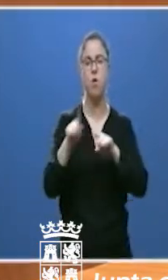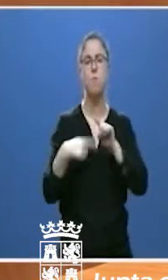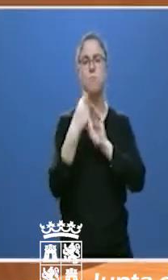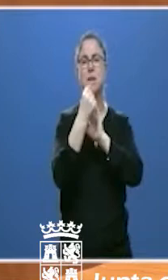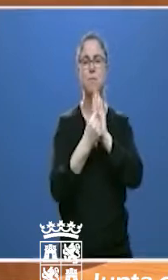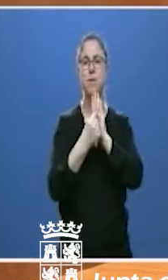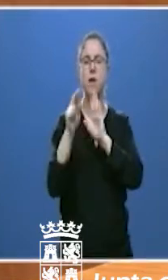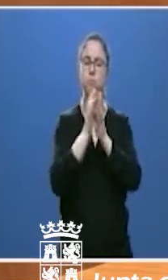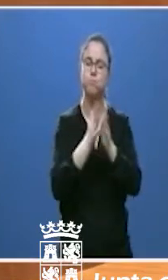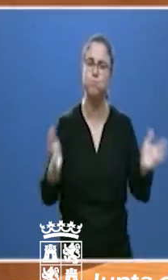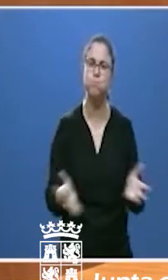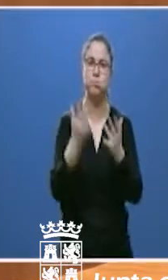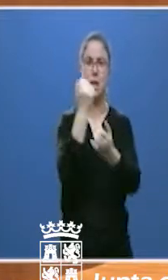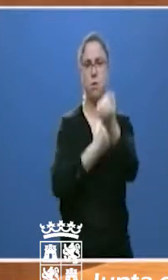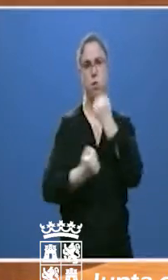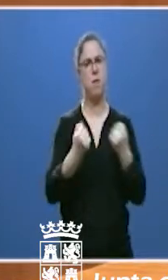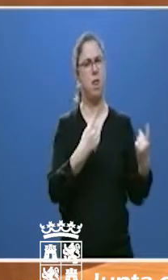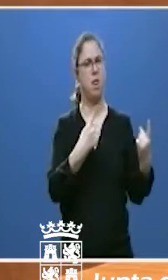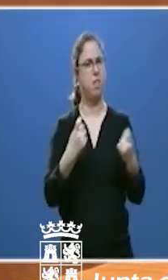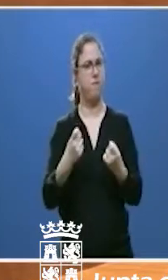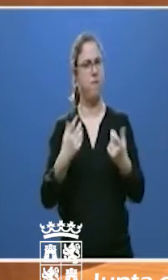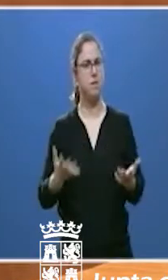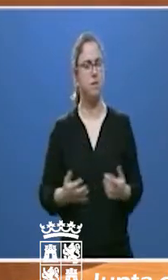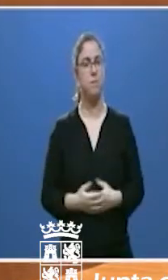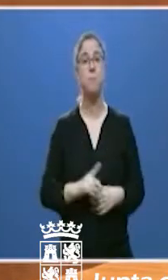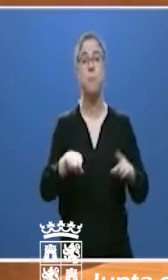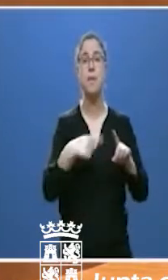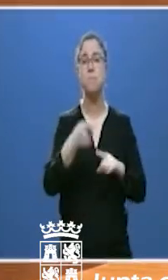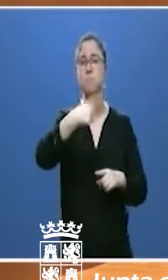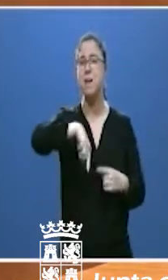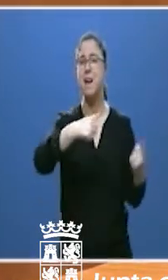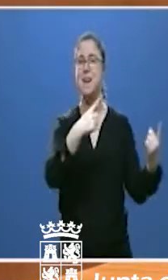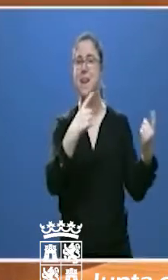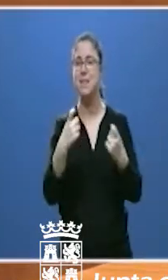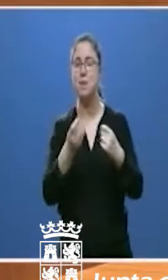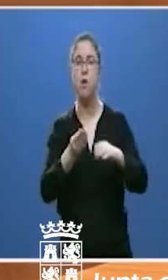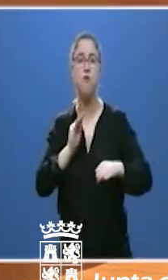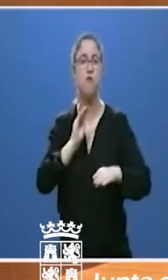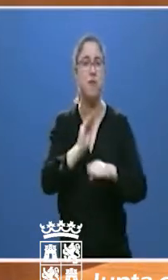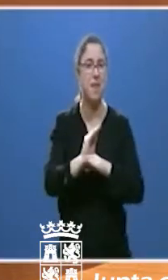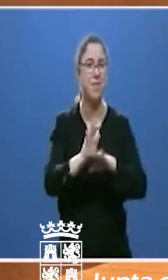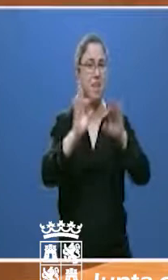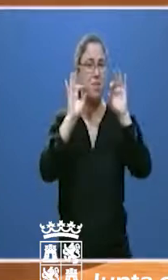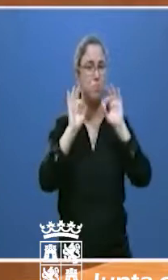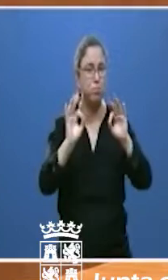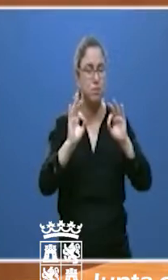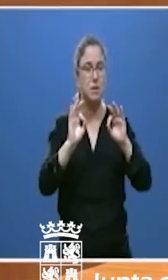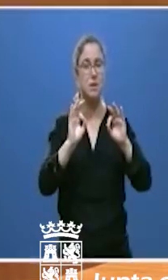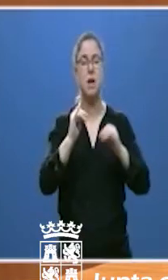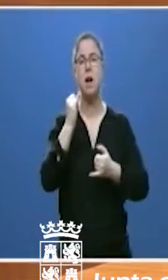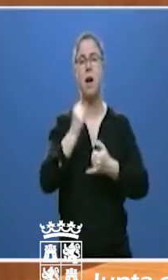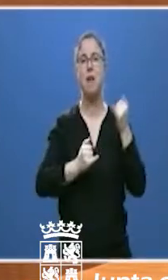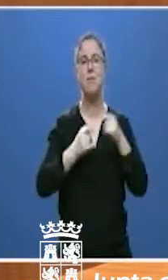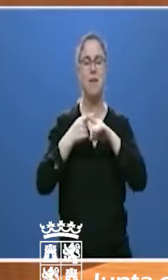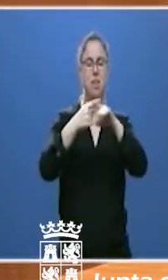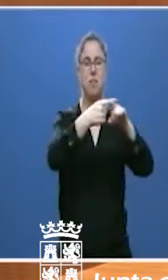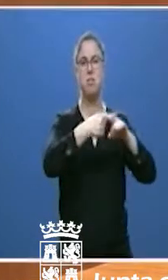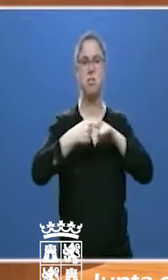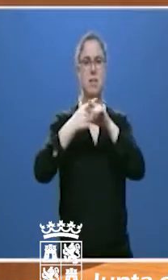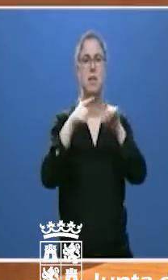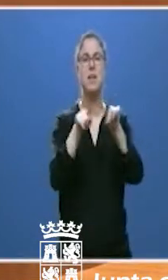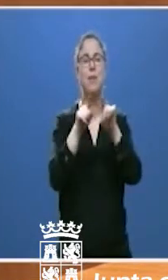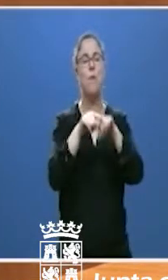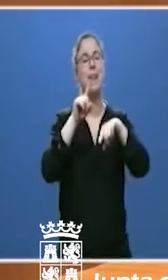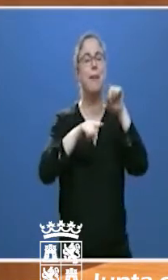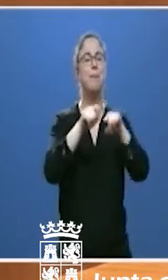más necesarias que nunca. Necesitamos que esa financiación estatal adicional no se reparta con criterios de